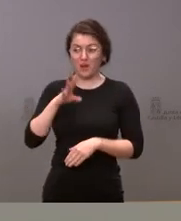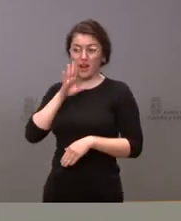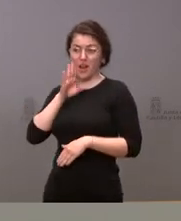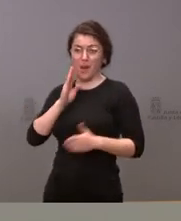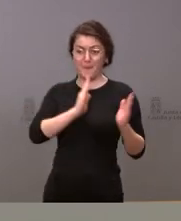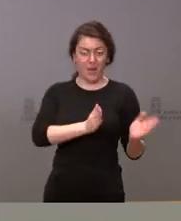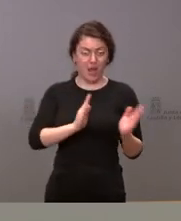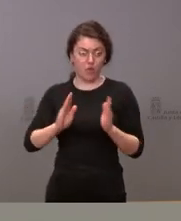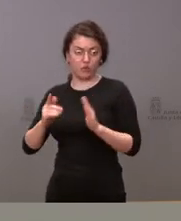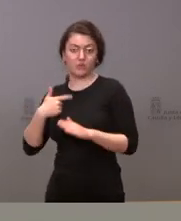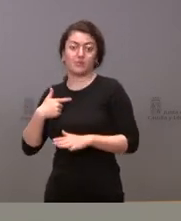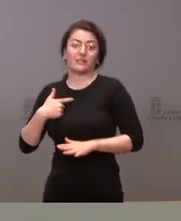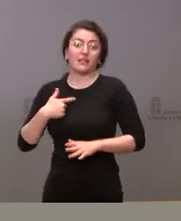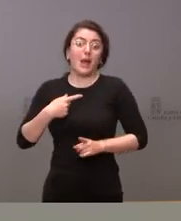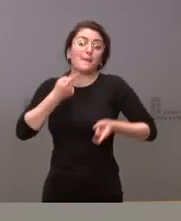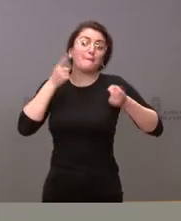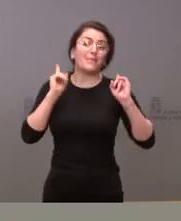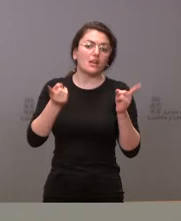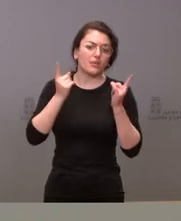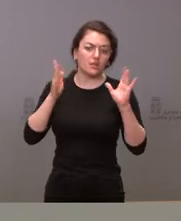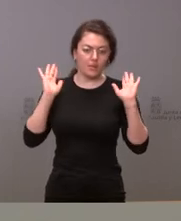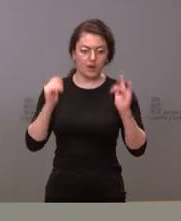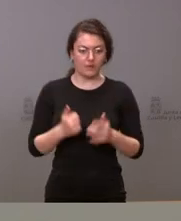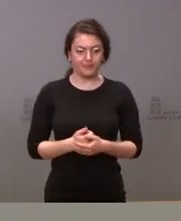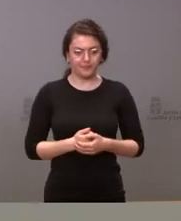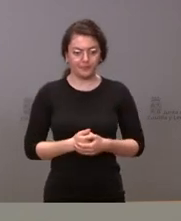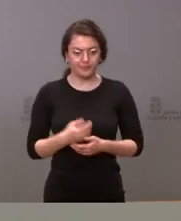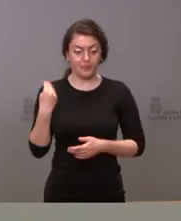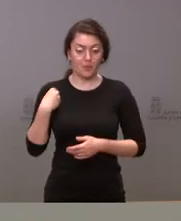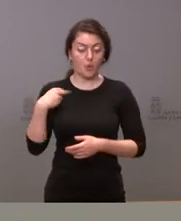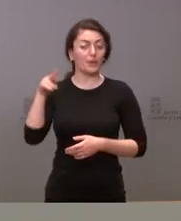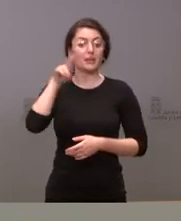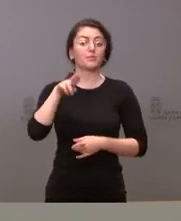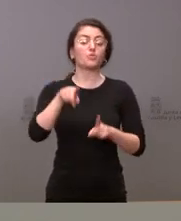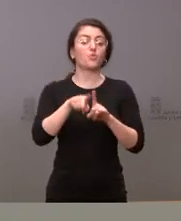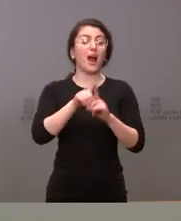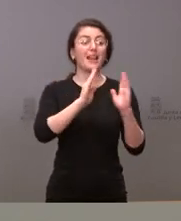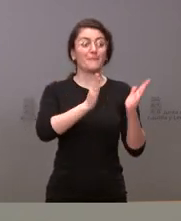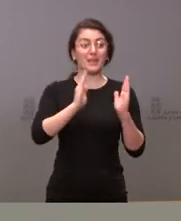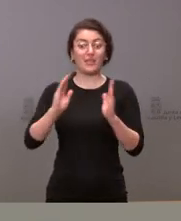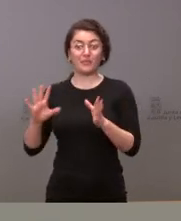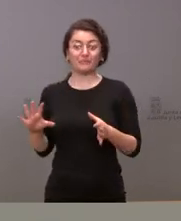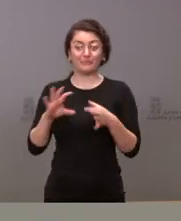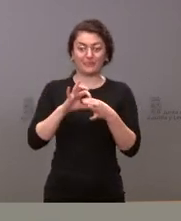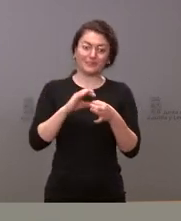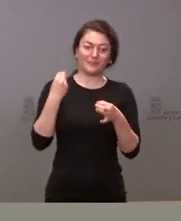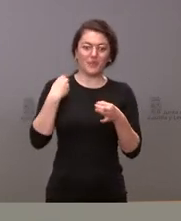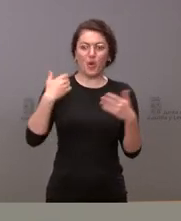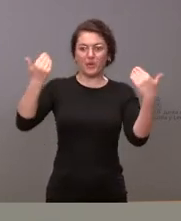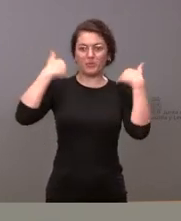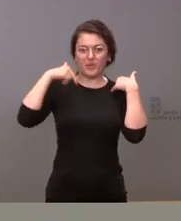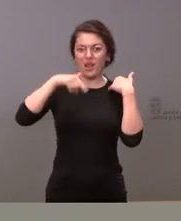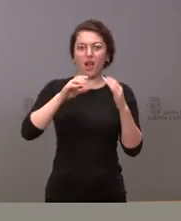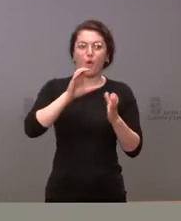previsibles. Insisto que no todos estos plazos corresponden al ámbito de la decisión de la Junta de Castilla y León,